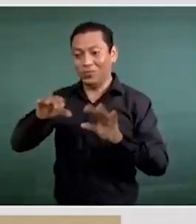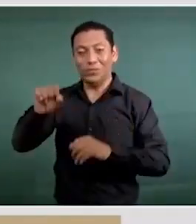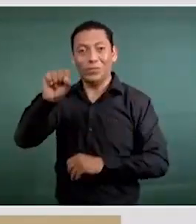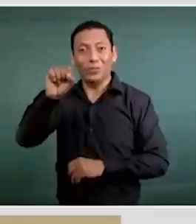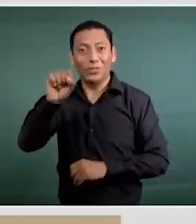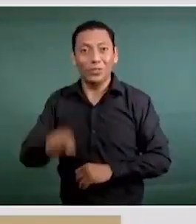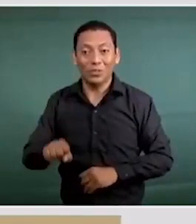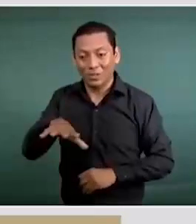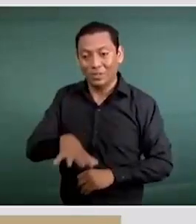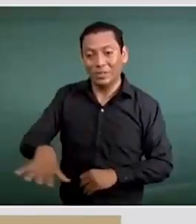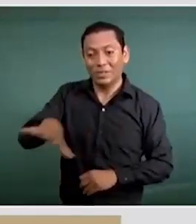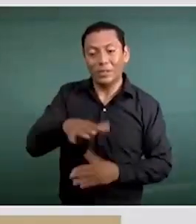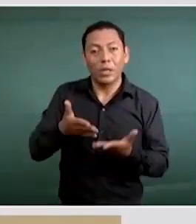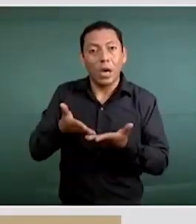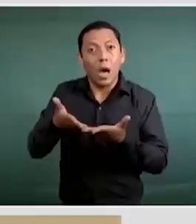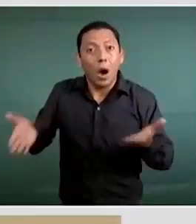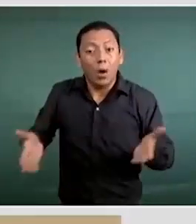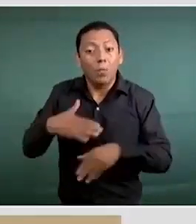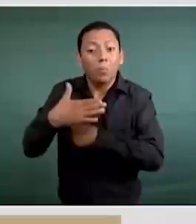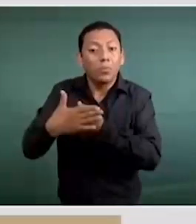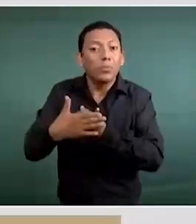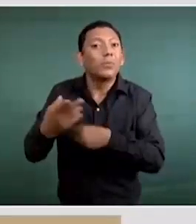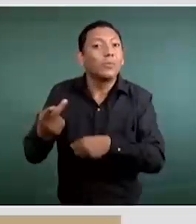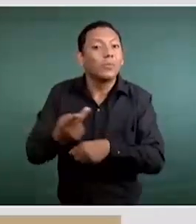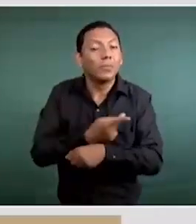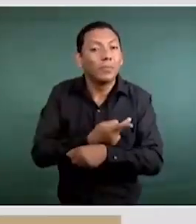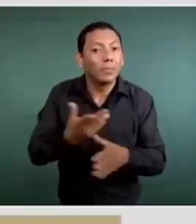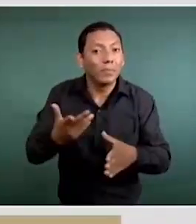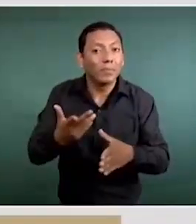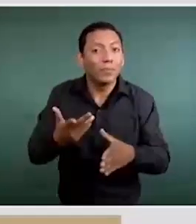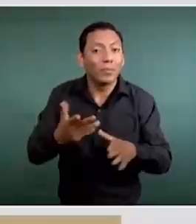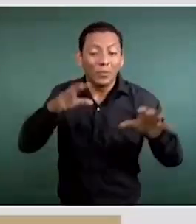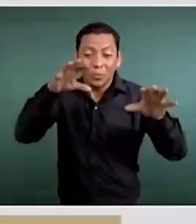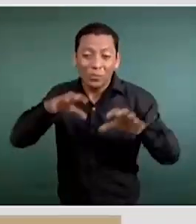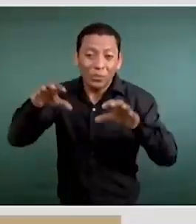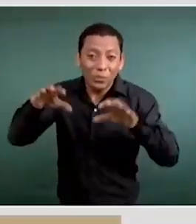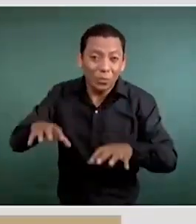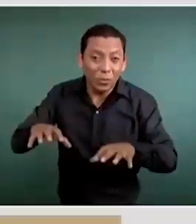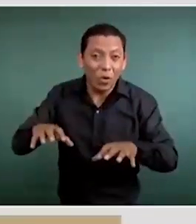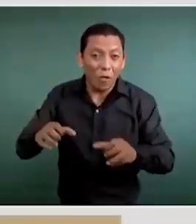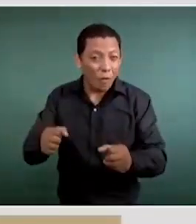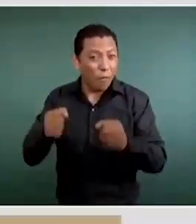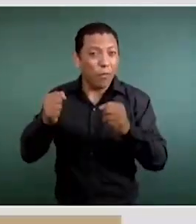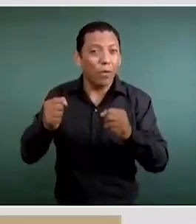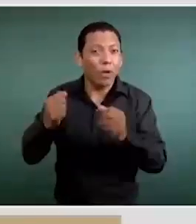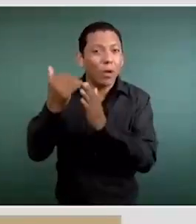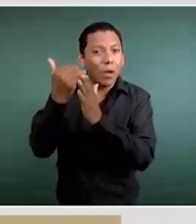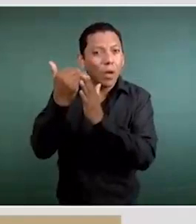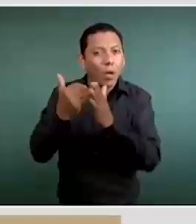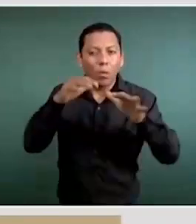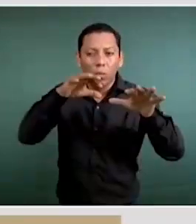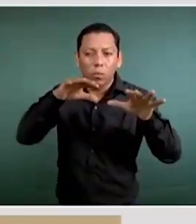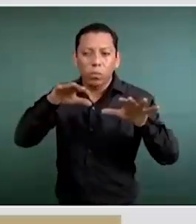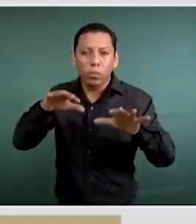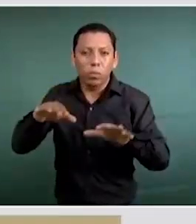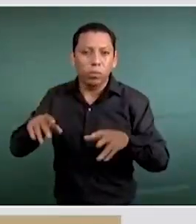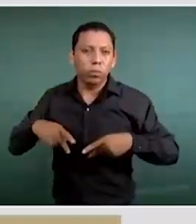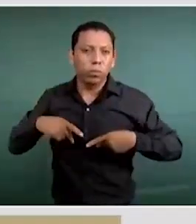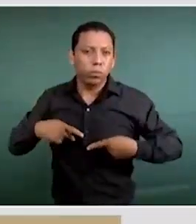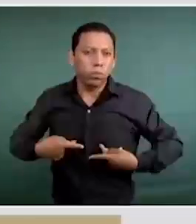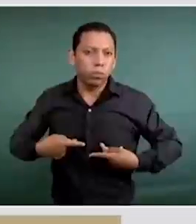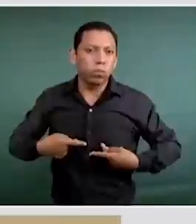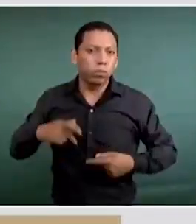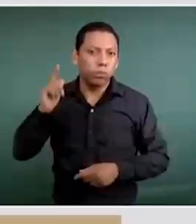territorio y ahora lo que se espera es que pierda potencia, pierda fuerza, pierda intensidad